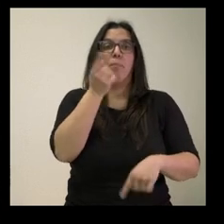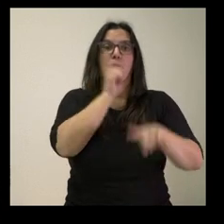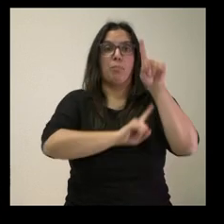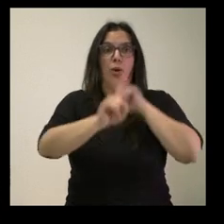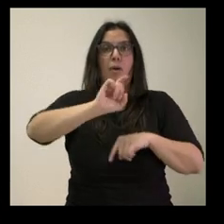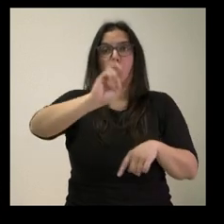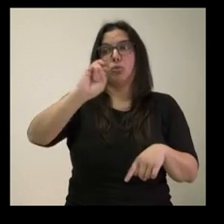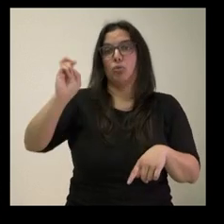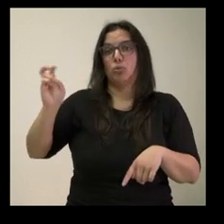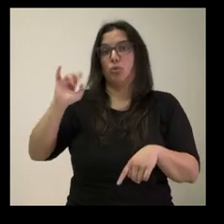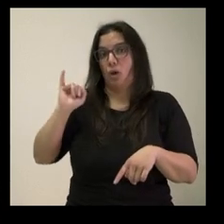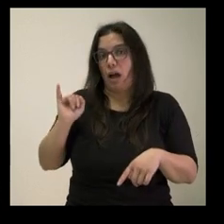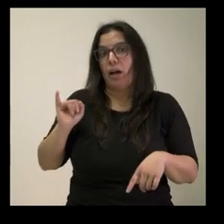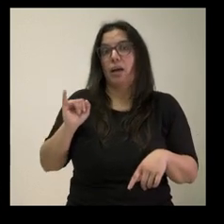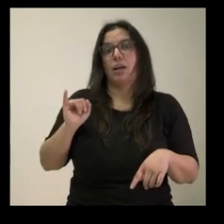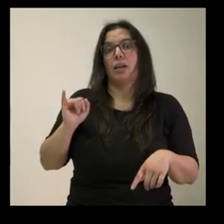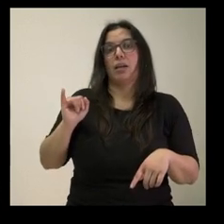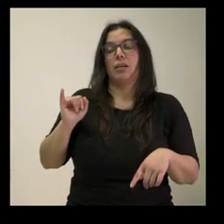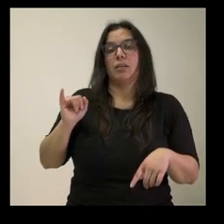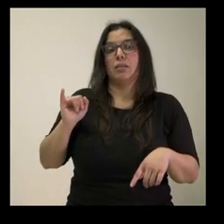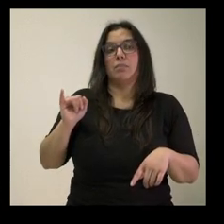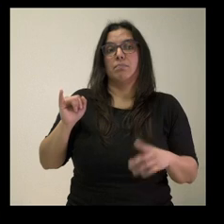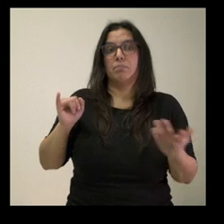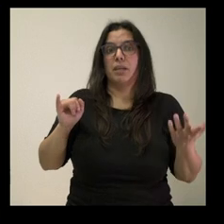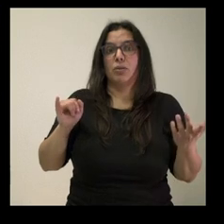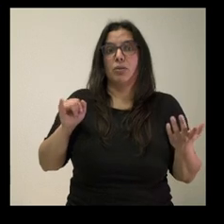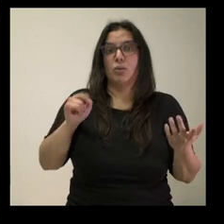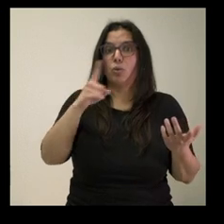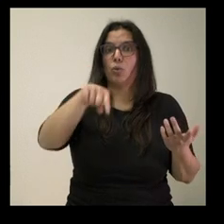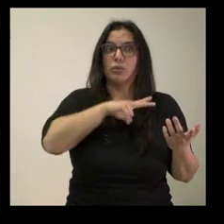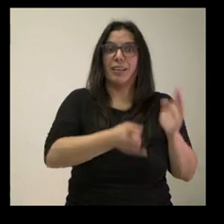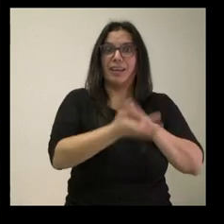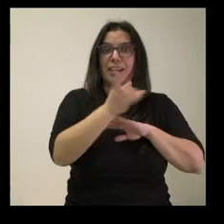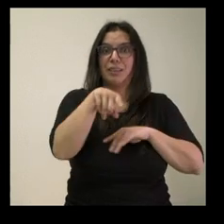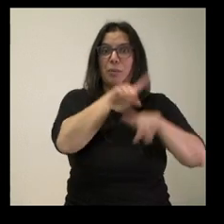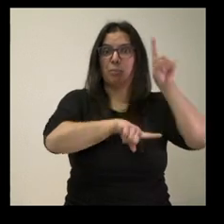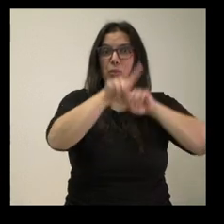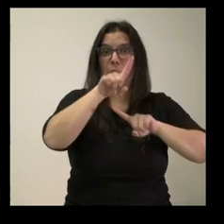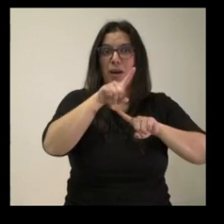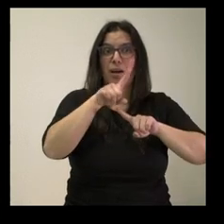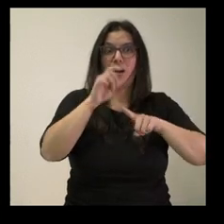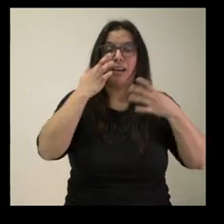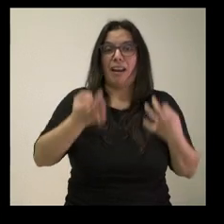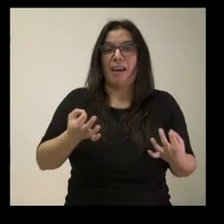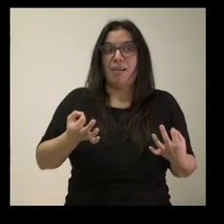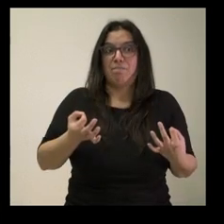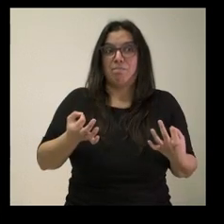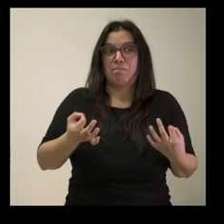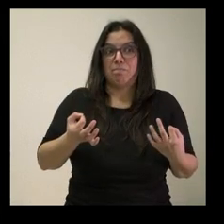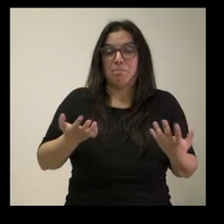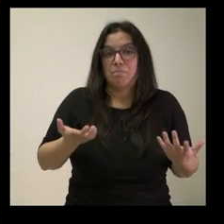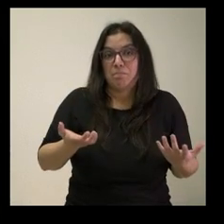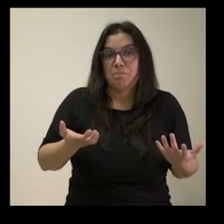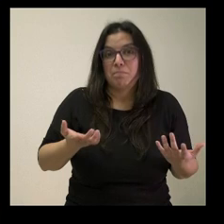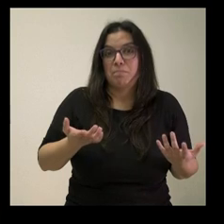como esa salida de violadores, ustedes han creado un problema realmente en el